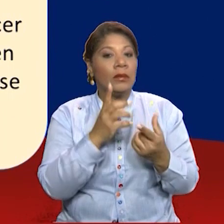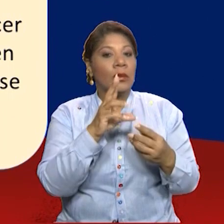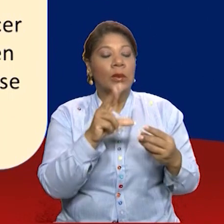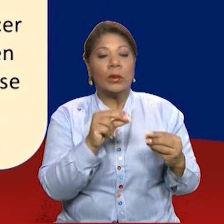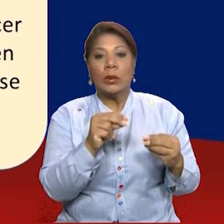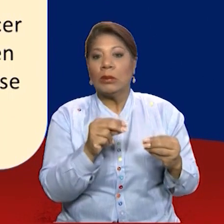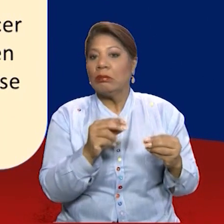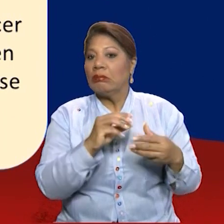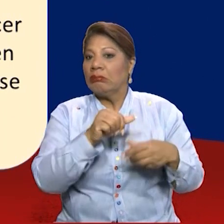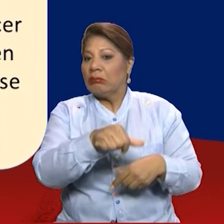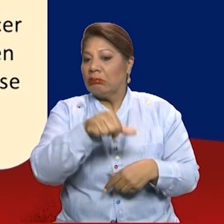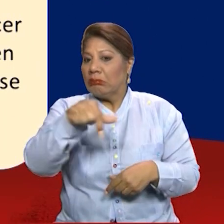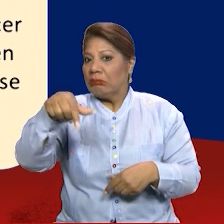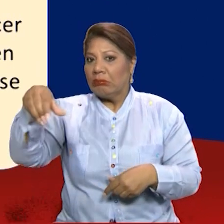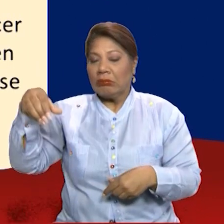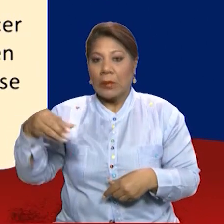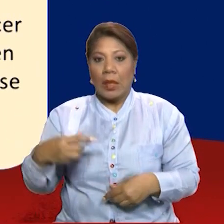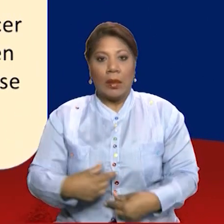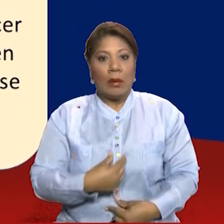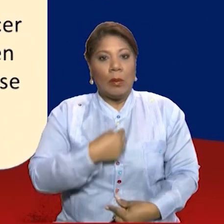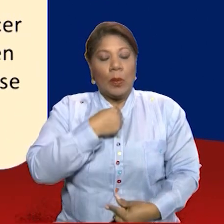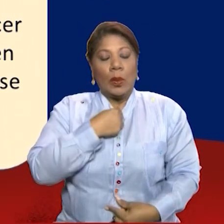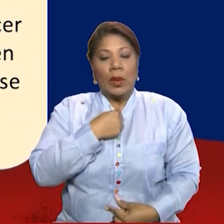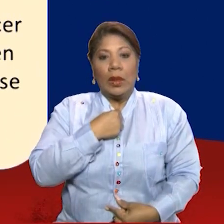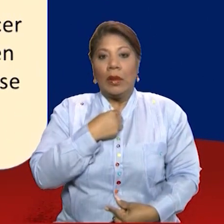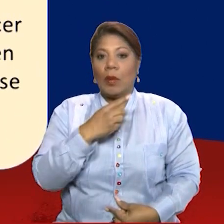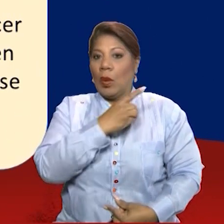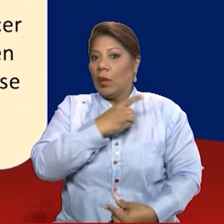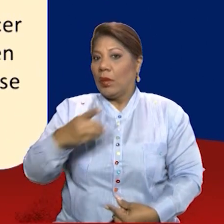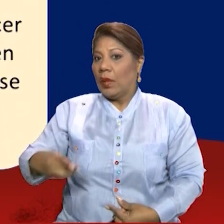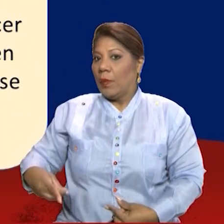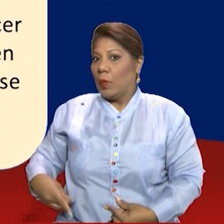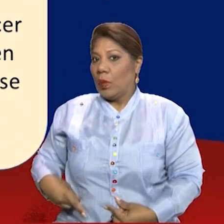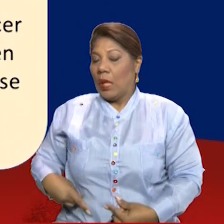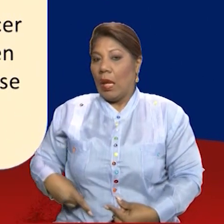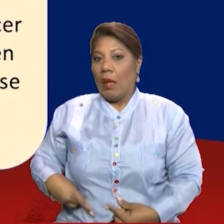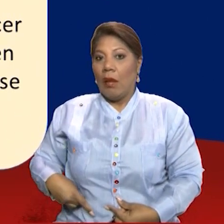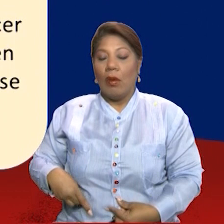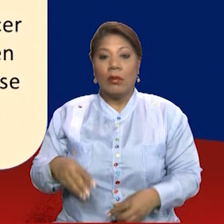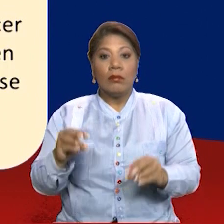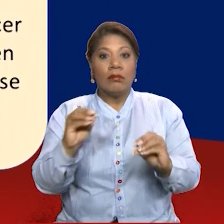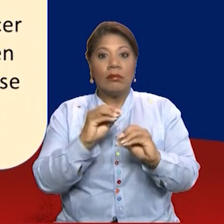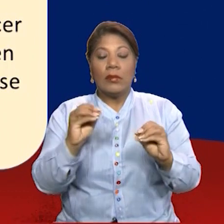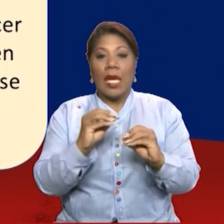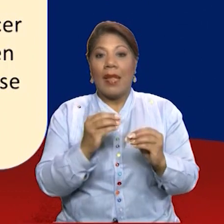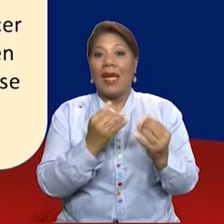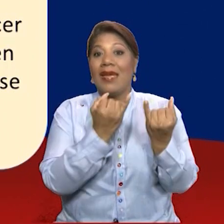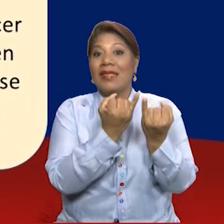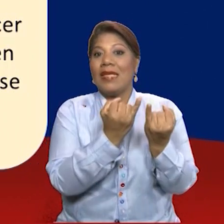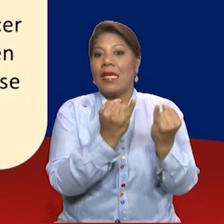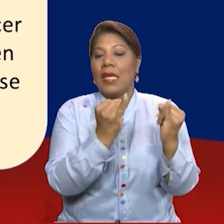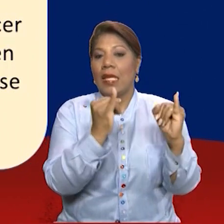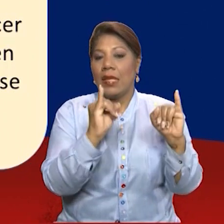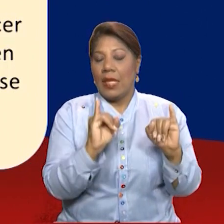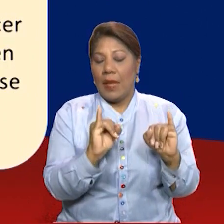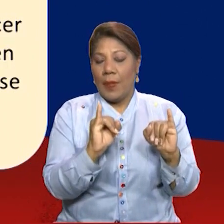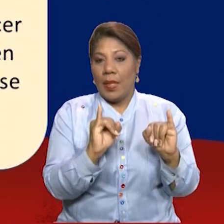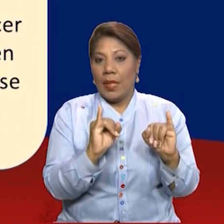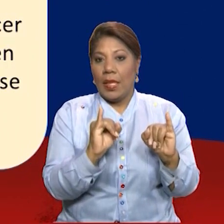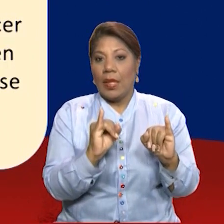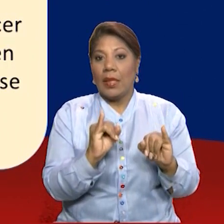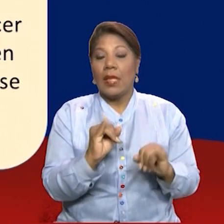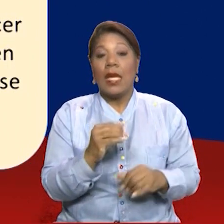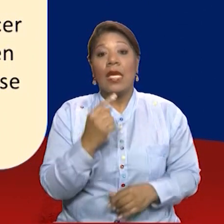tres órganos del Estado. Participa dentro del proceso administrativo de justicia por razón de la